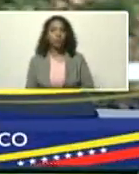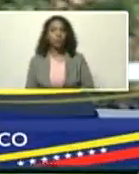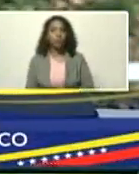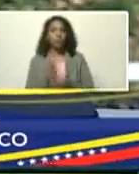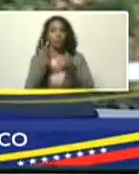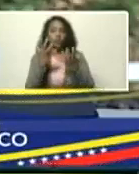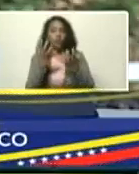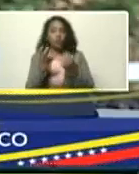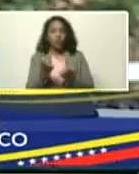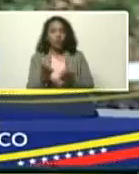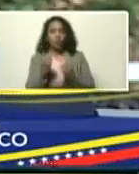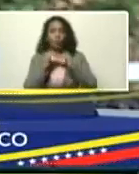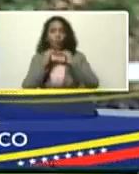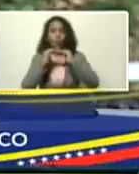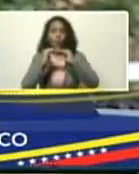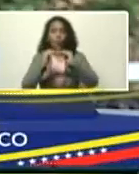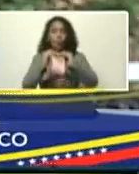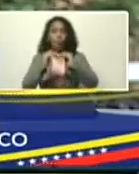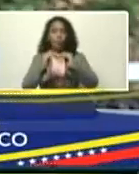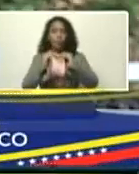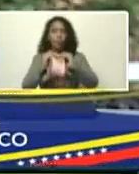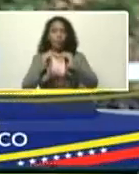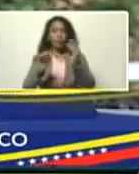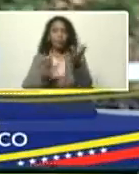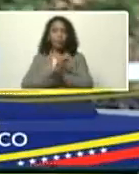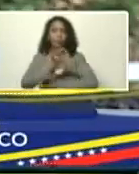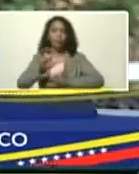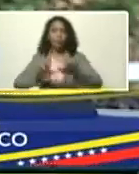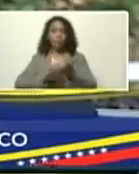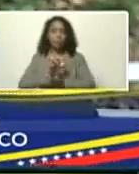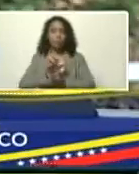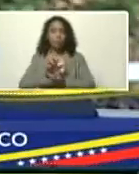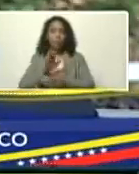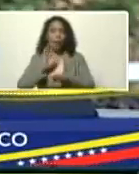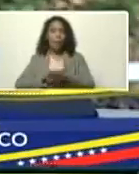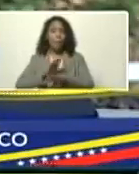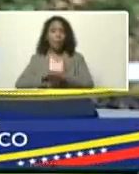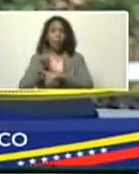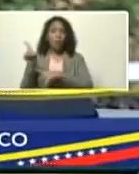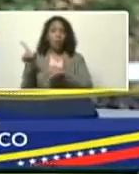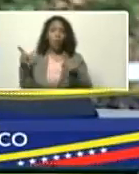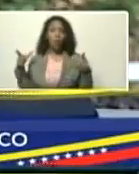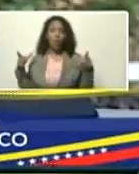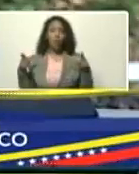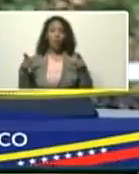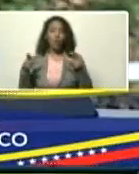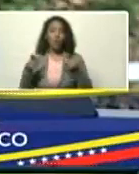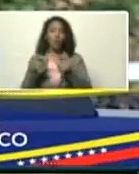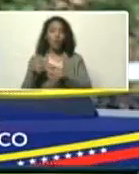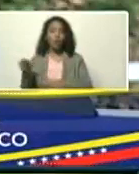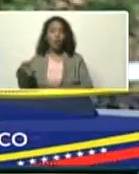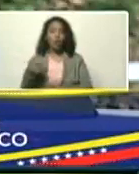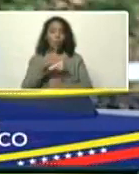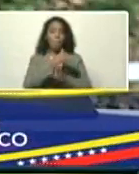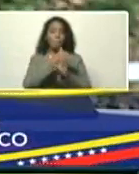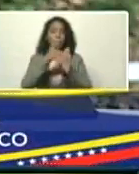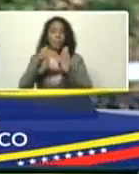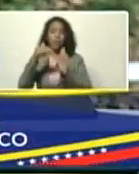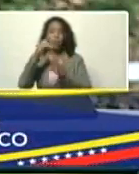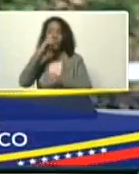escurrimientos superficiales de las precipitaciones, y por ende reducción de los caudales medios anuales,